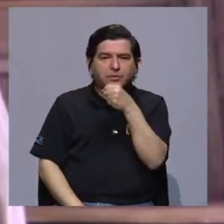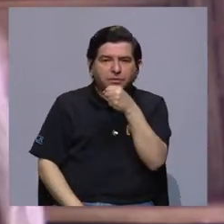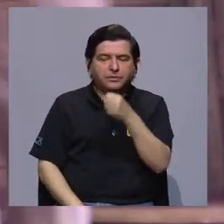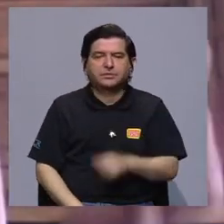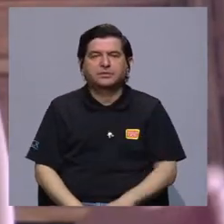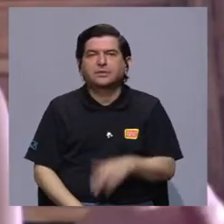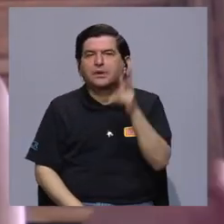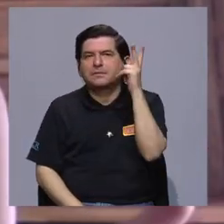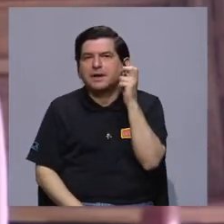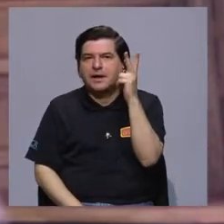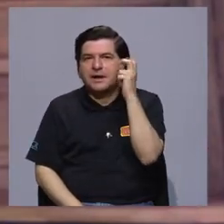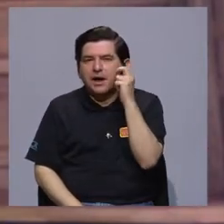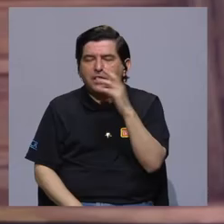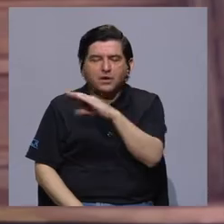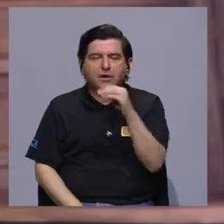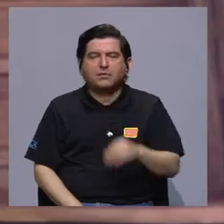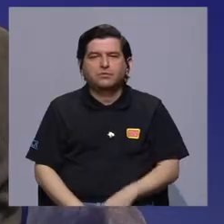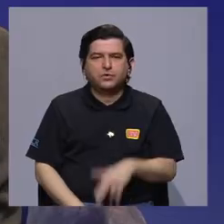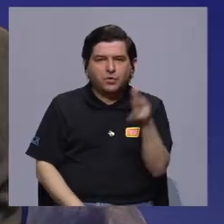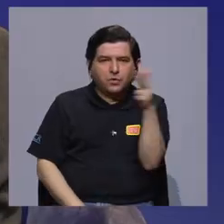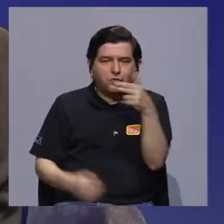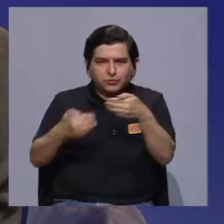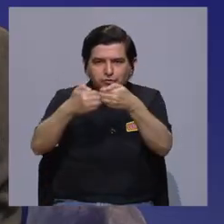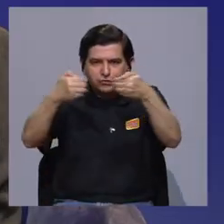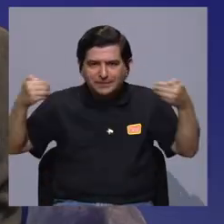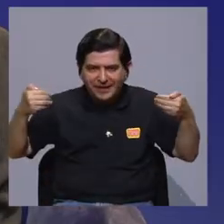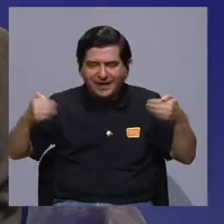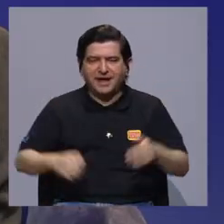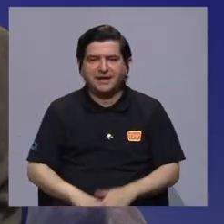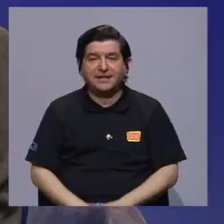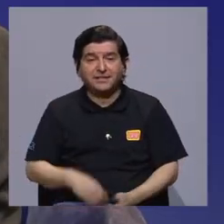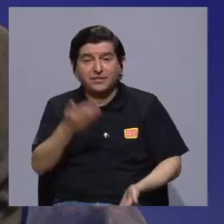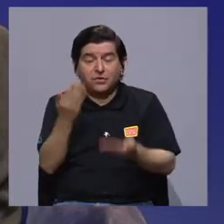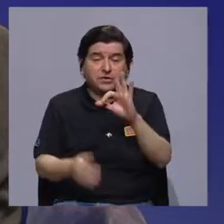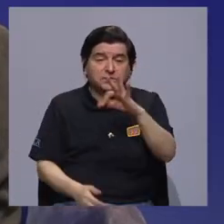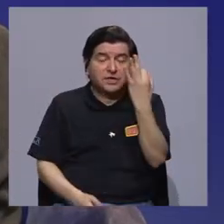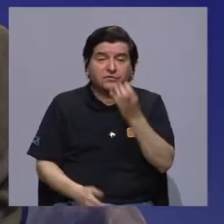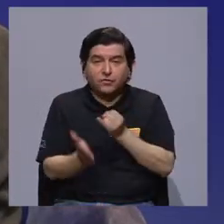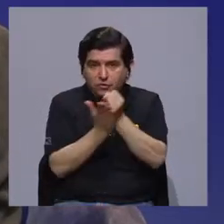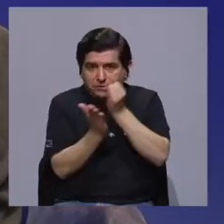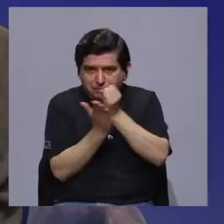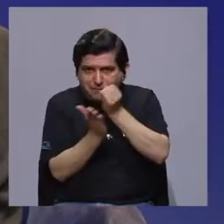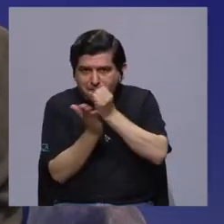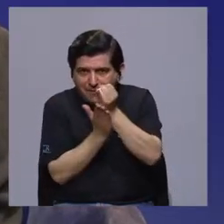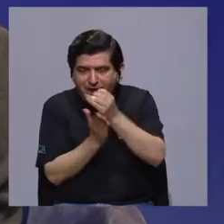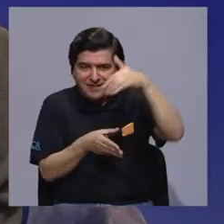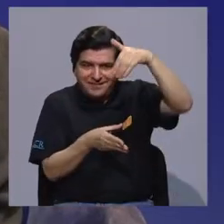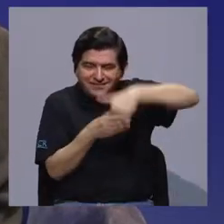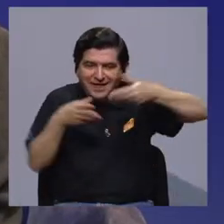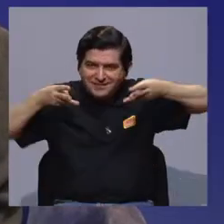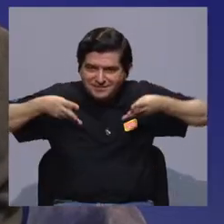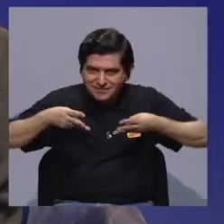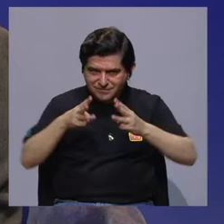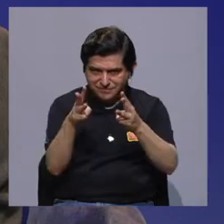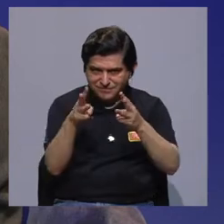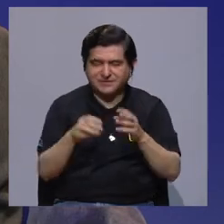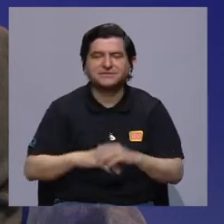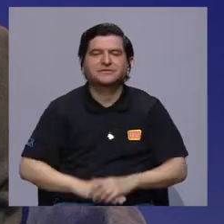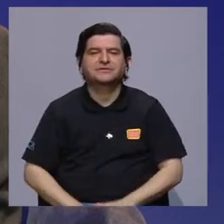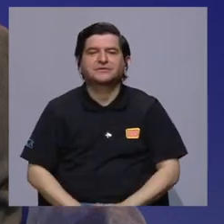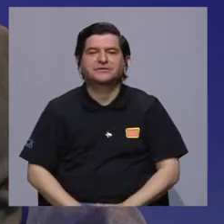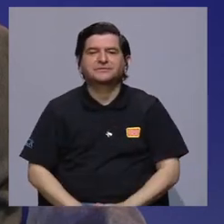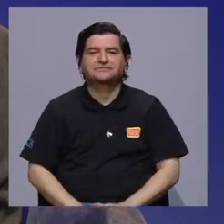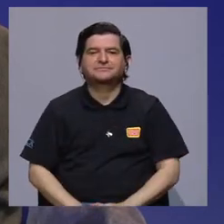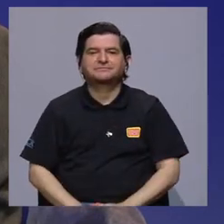el audio y la imagen por separado como una forma, digamos, de investigar, ¿verdad? O sea, dentro de la metodología de investigación